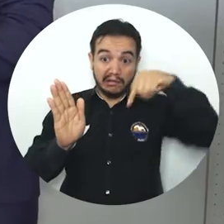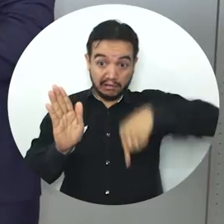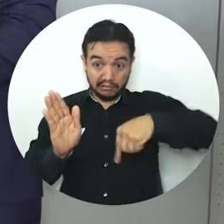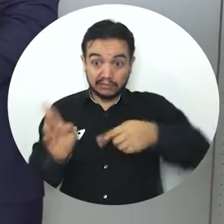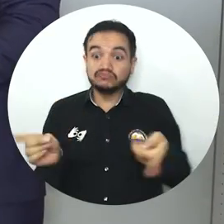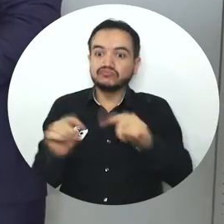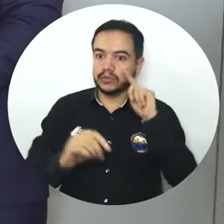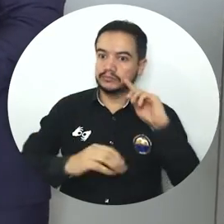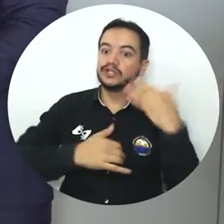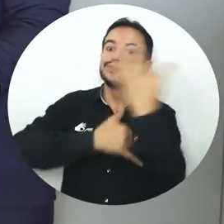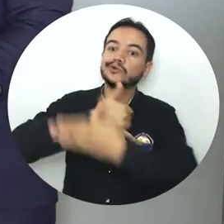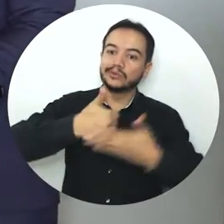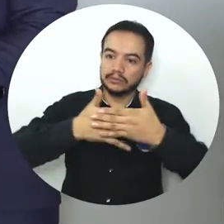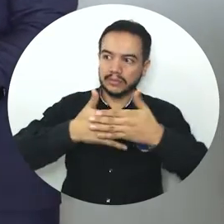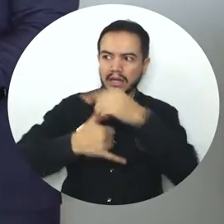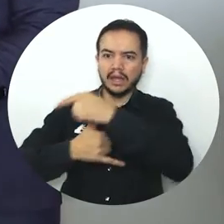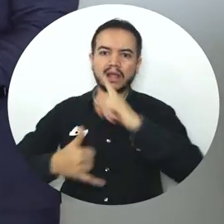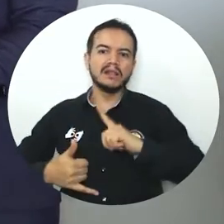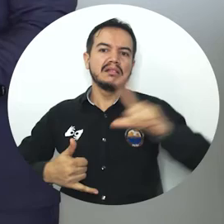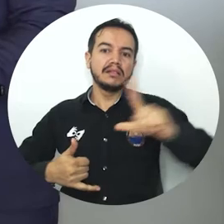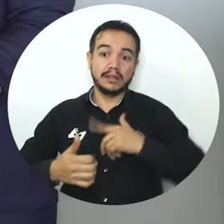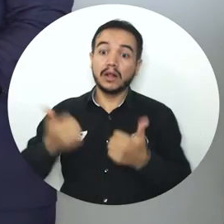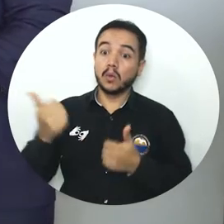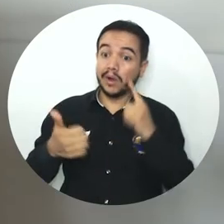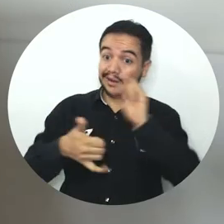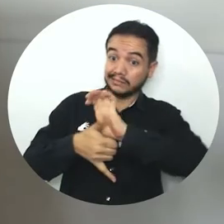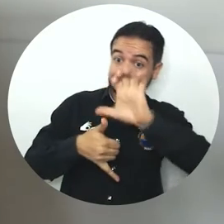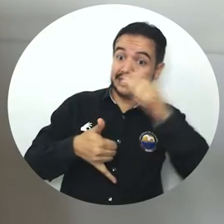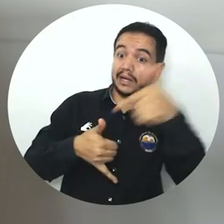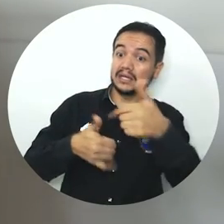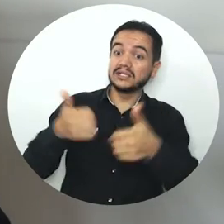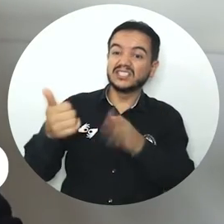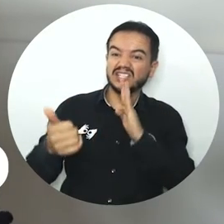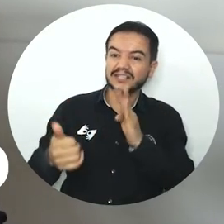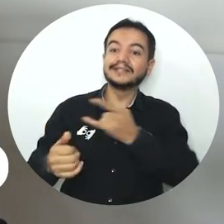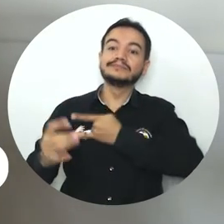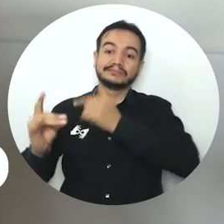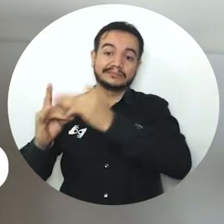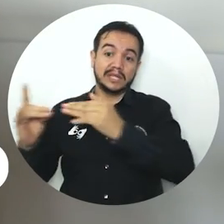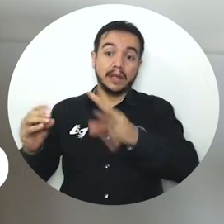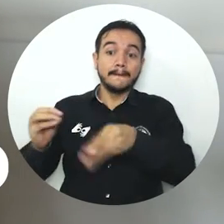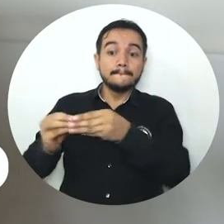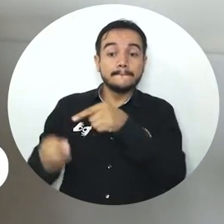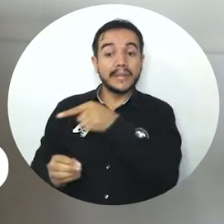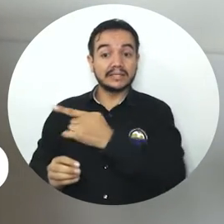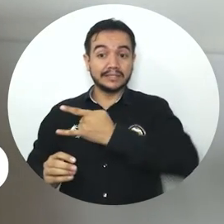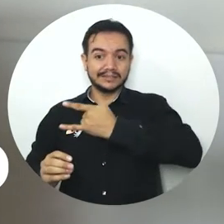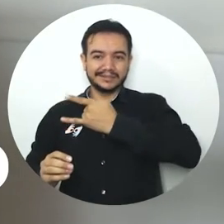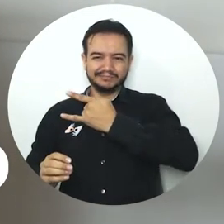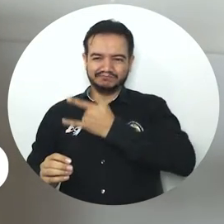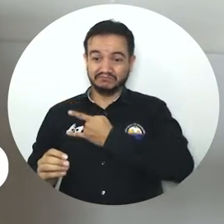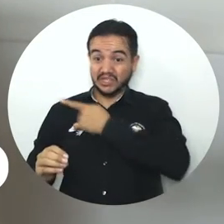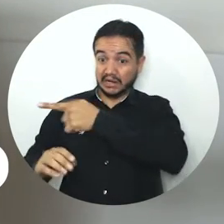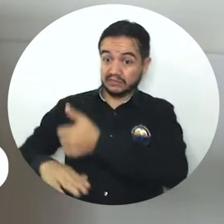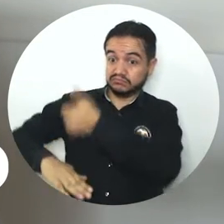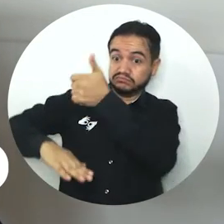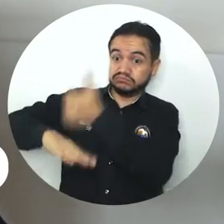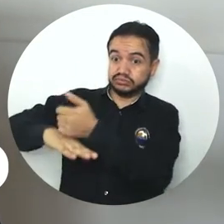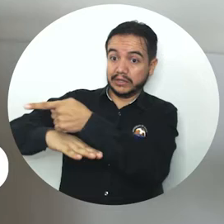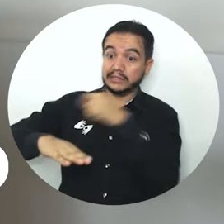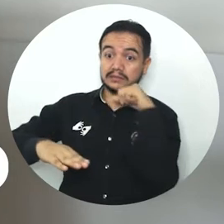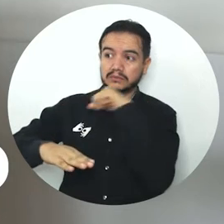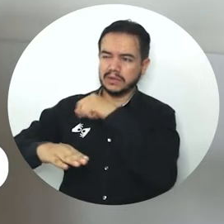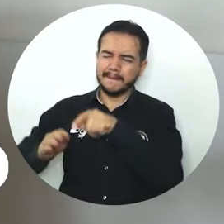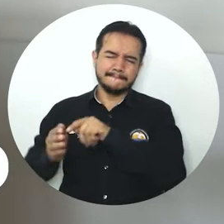de las universidades líderes en la región Caribe, pues en la Universidad Magdalena y bajo la gestión del rector Pablo Vera, pues ha sido algo